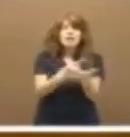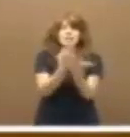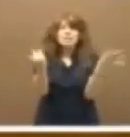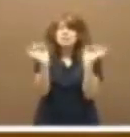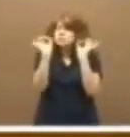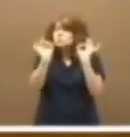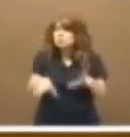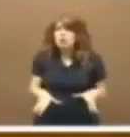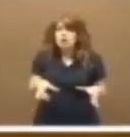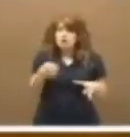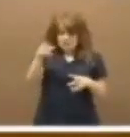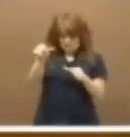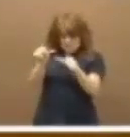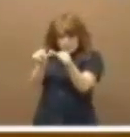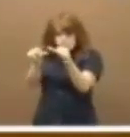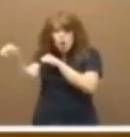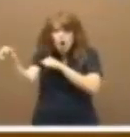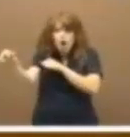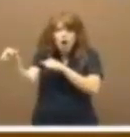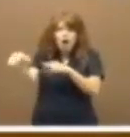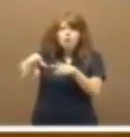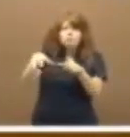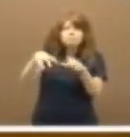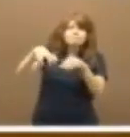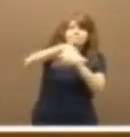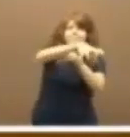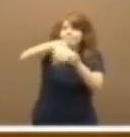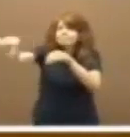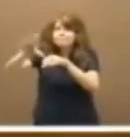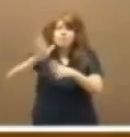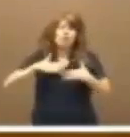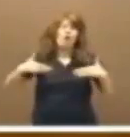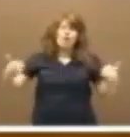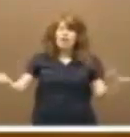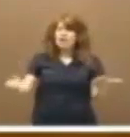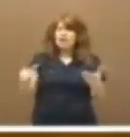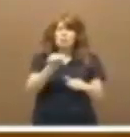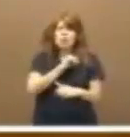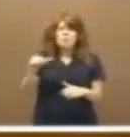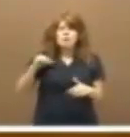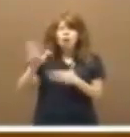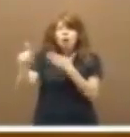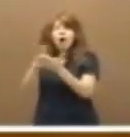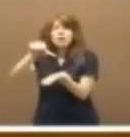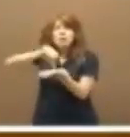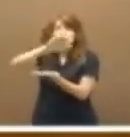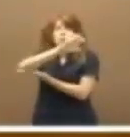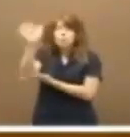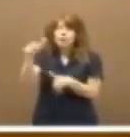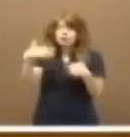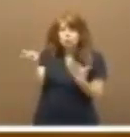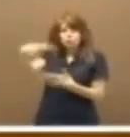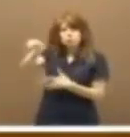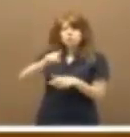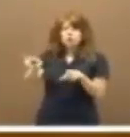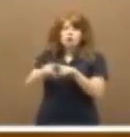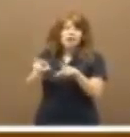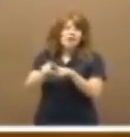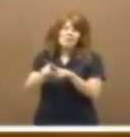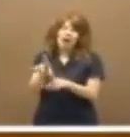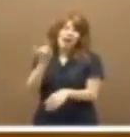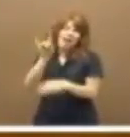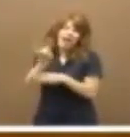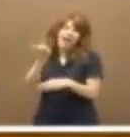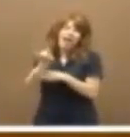Y desde allí podrán ir por donde quieran las operadoras privadas al centro de Europa. Luego, ustedes han faltado a la